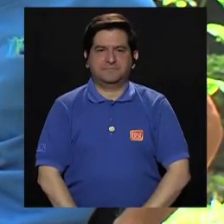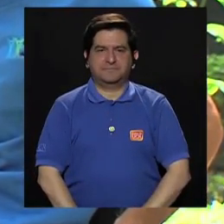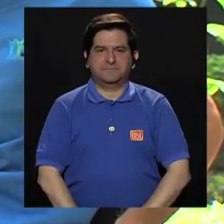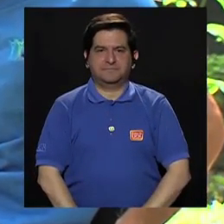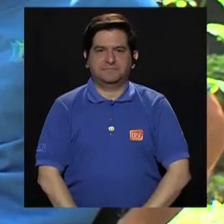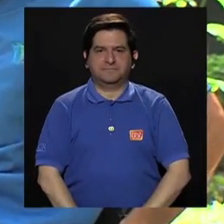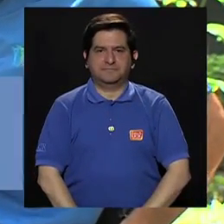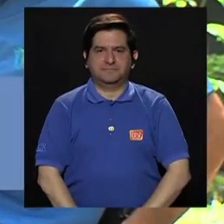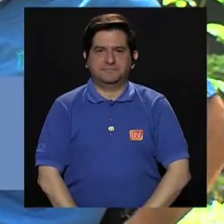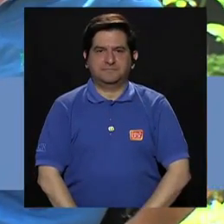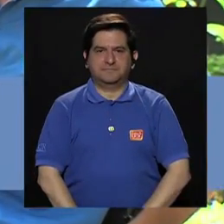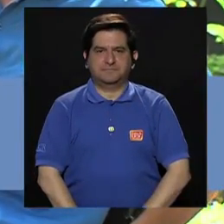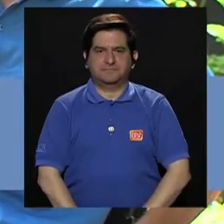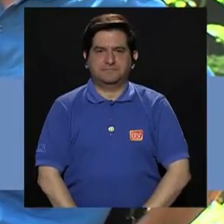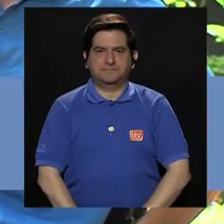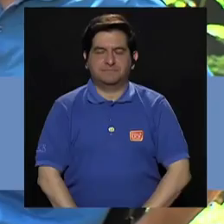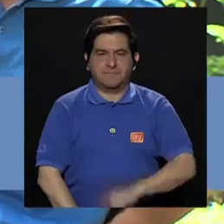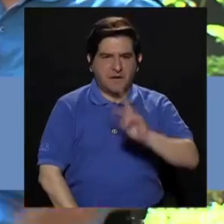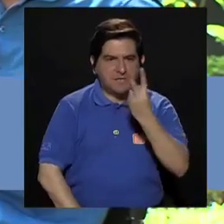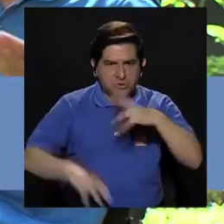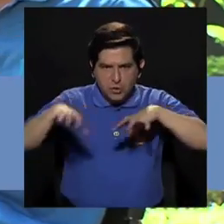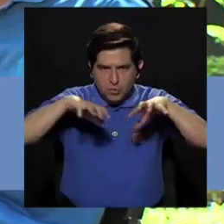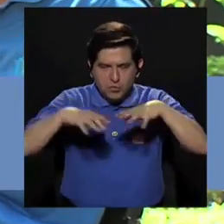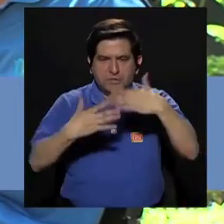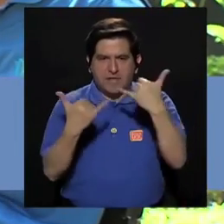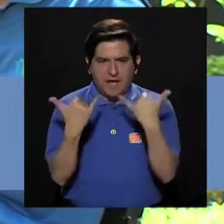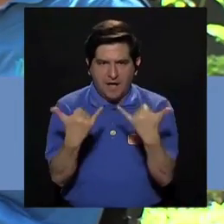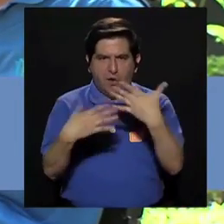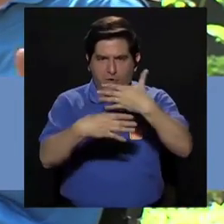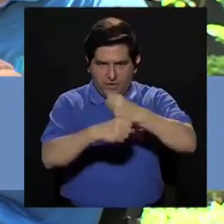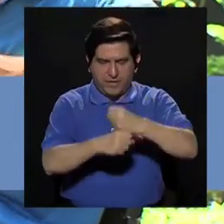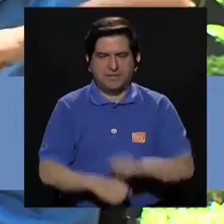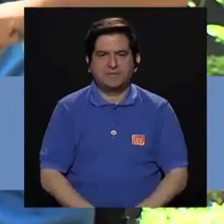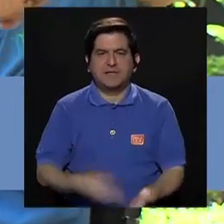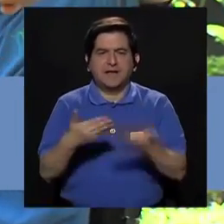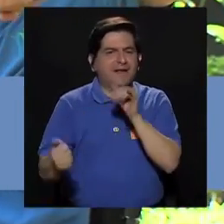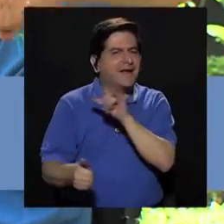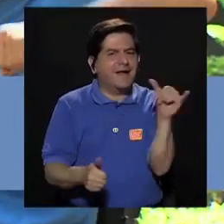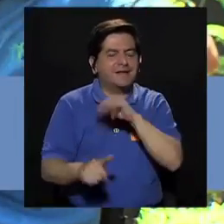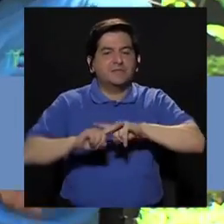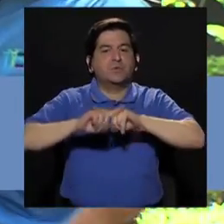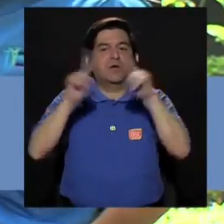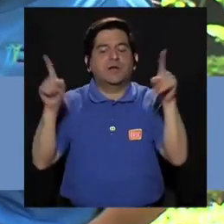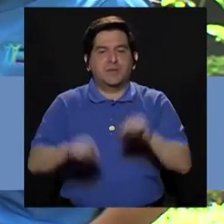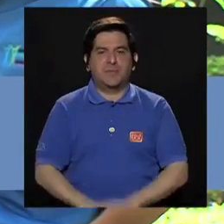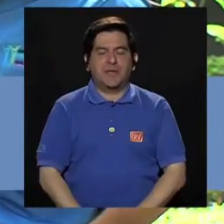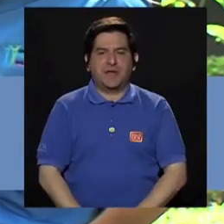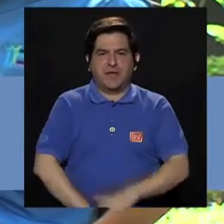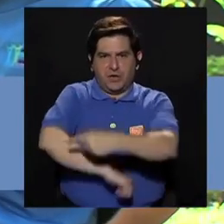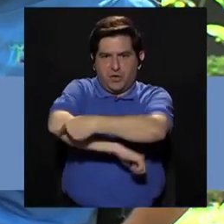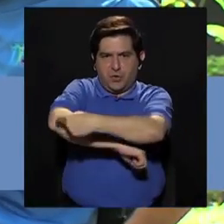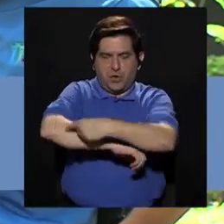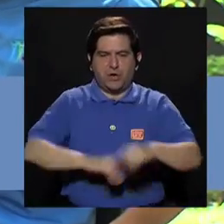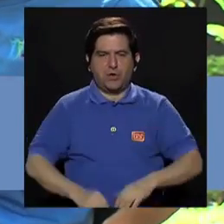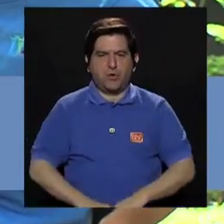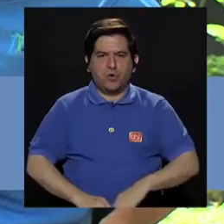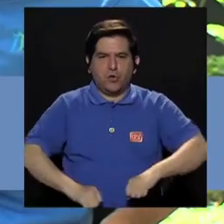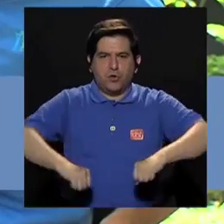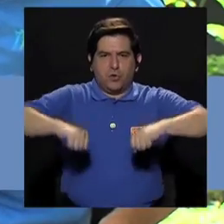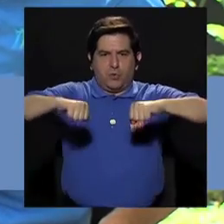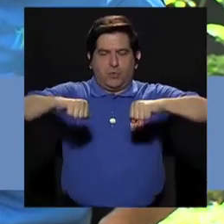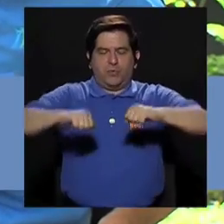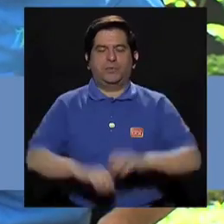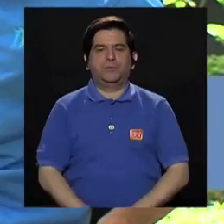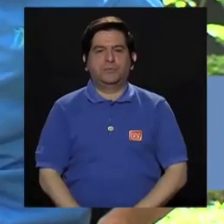Muy bien El segundo ejercicio Que vamos a hacer Es casi que lo mismo Pero vamos a subir El codo Y los